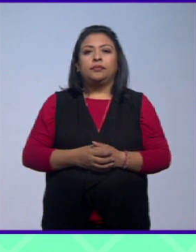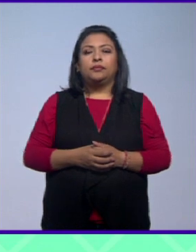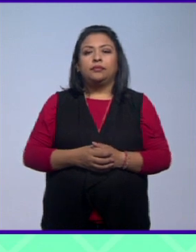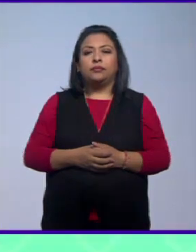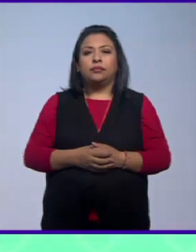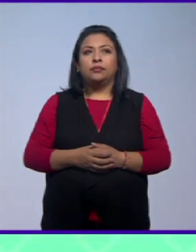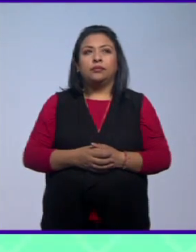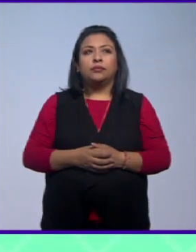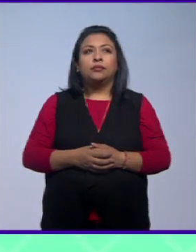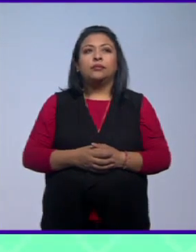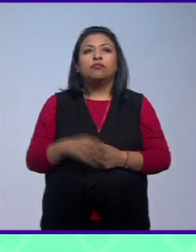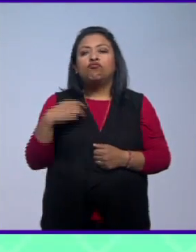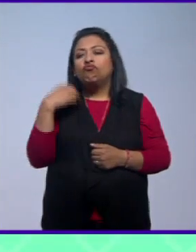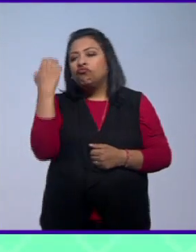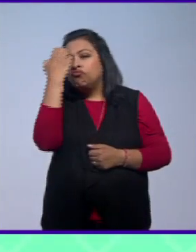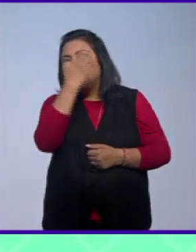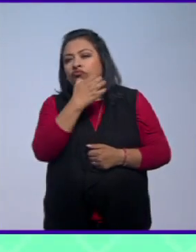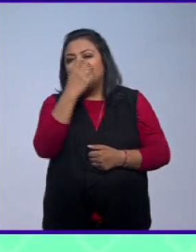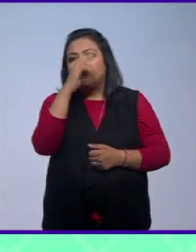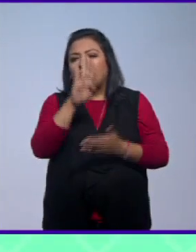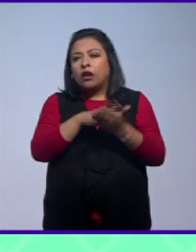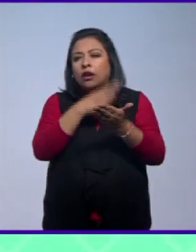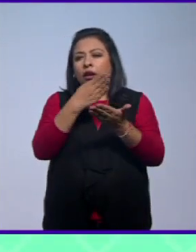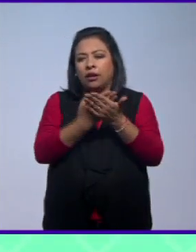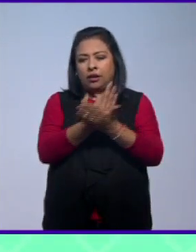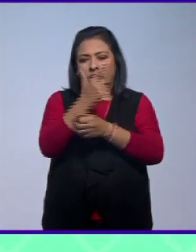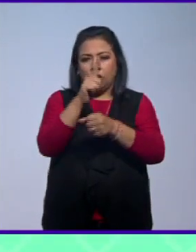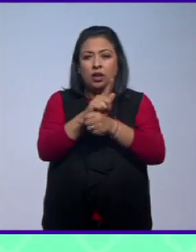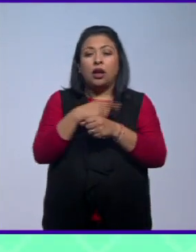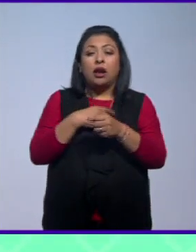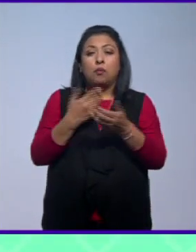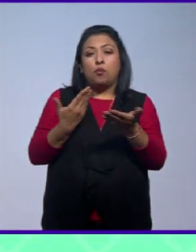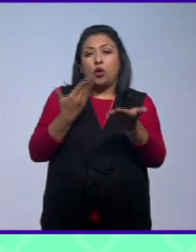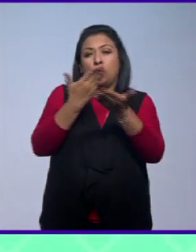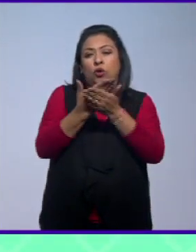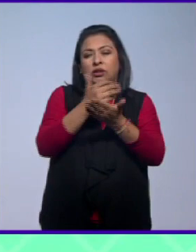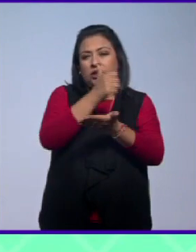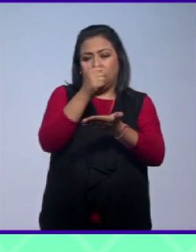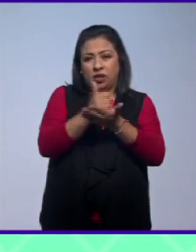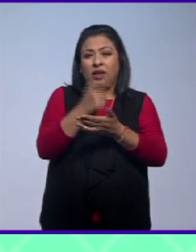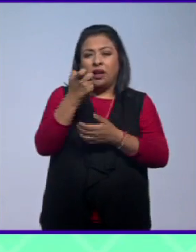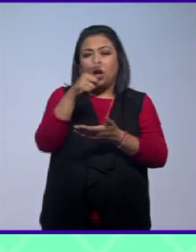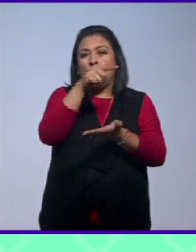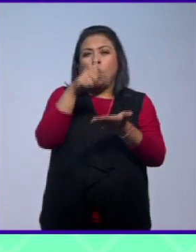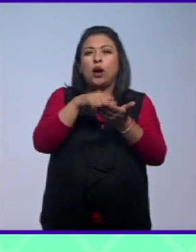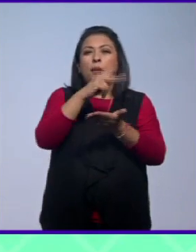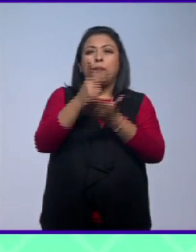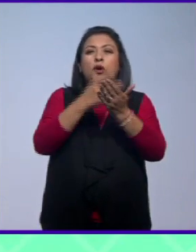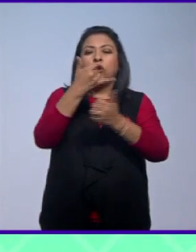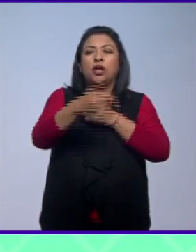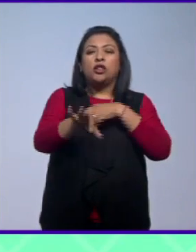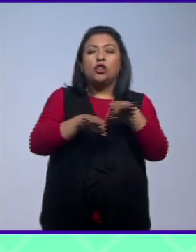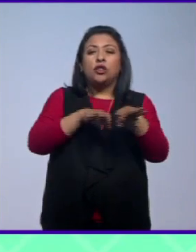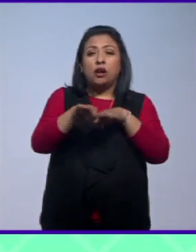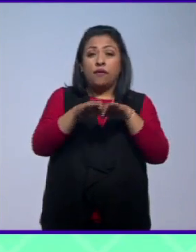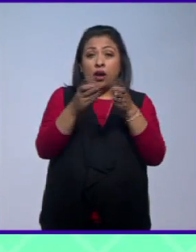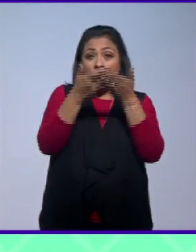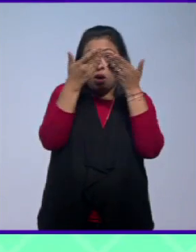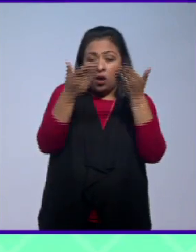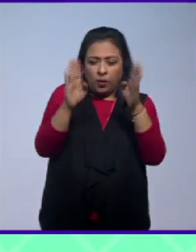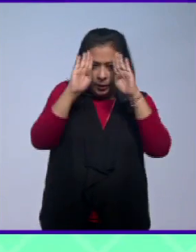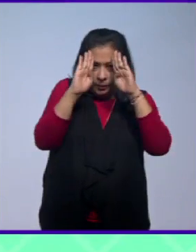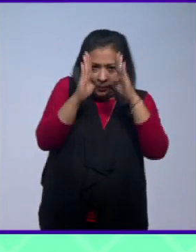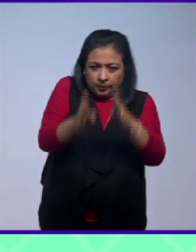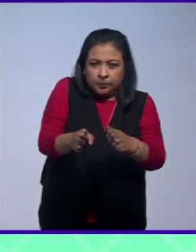el observatorio binacional de iniciativa ciudadana es un espacio es un proyecto de trabajo en el que ahora está